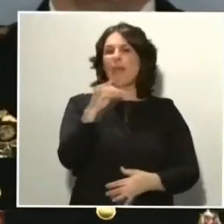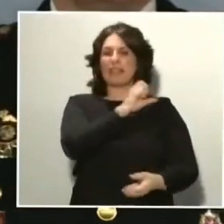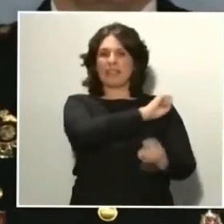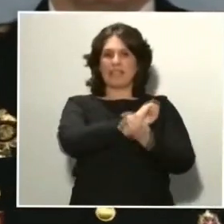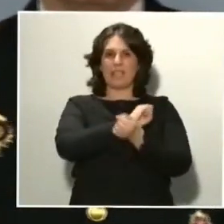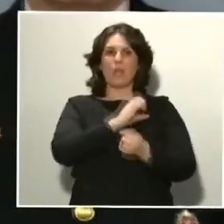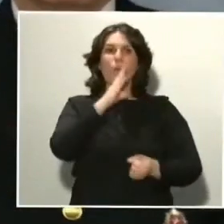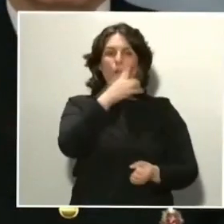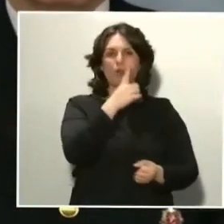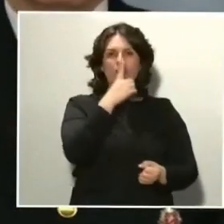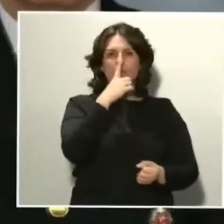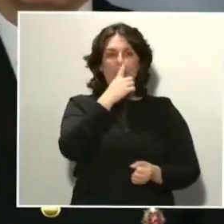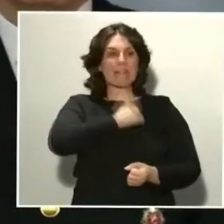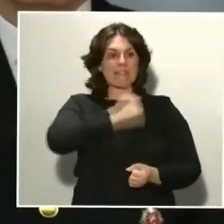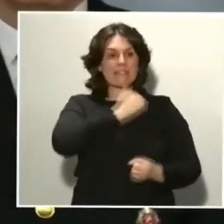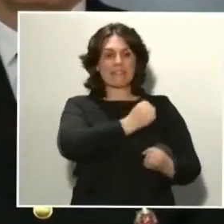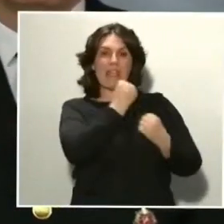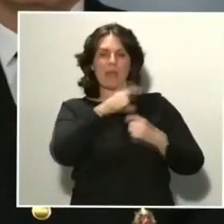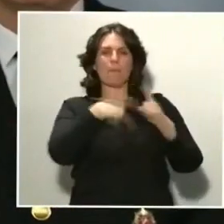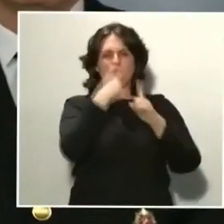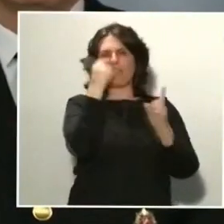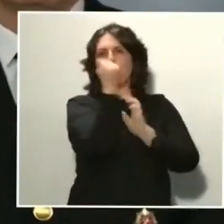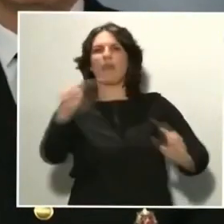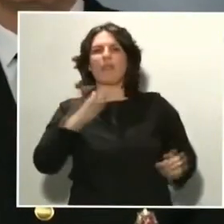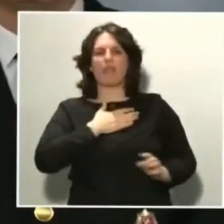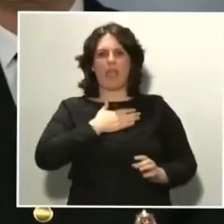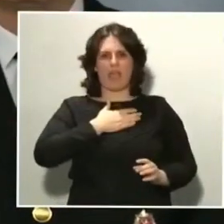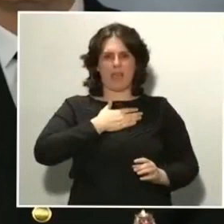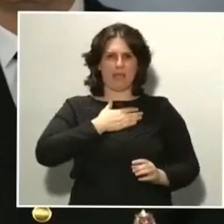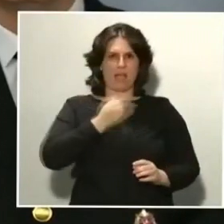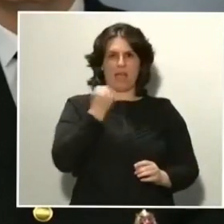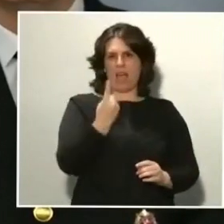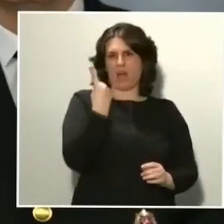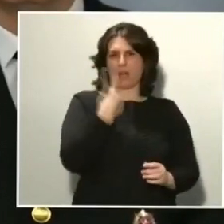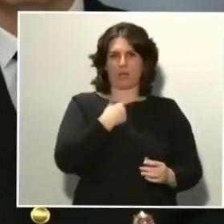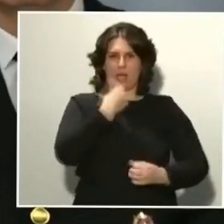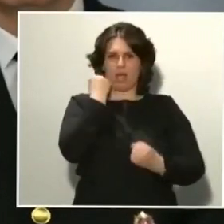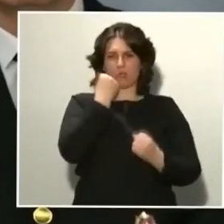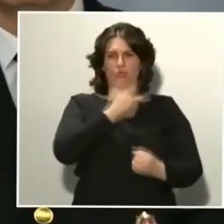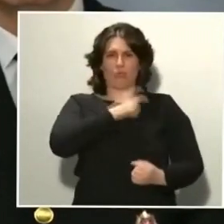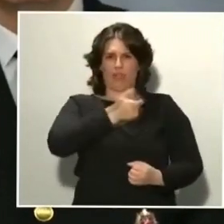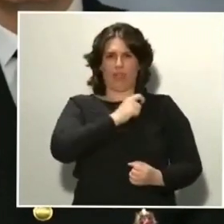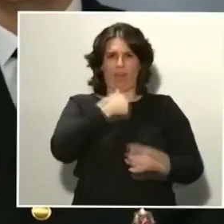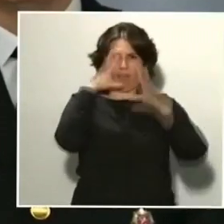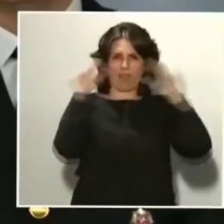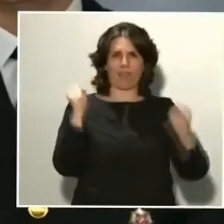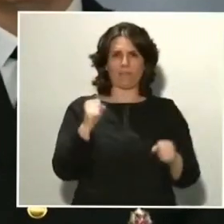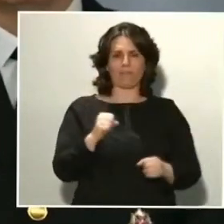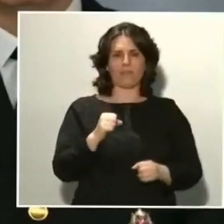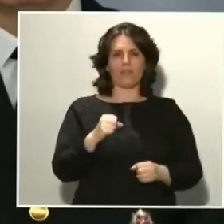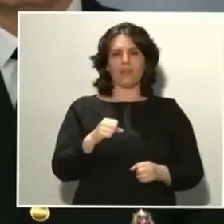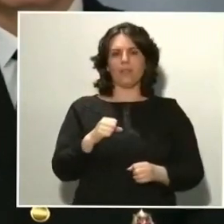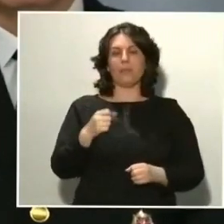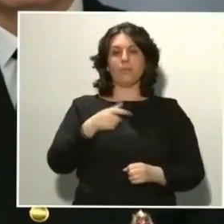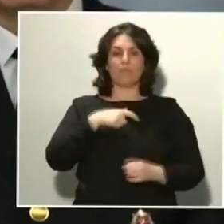desobediencia a la autoridad. En las últimas 24 horas, la Guardia Civil, las patrullas de tráfico y las patrullas de